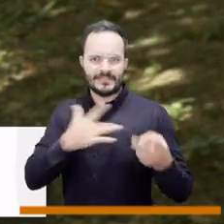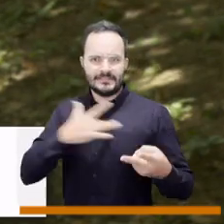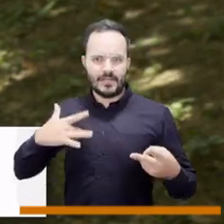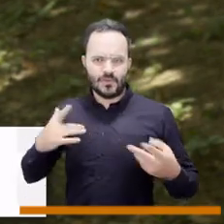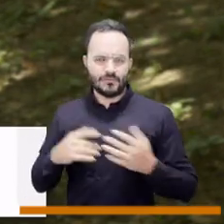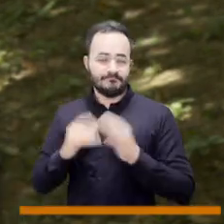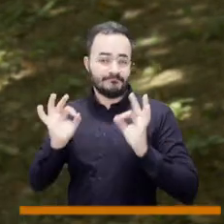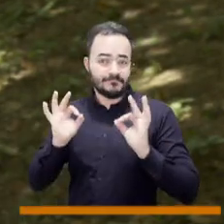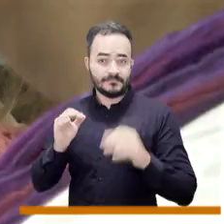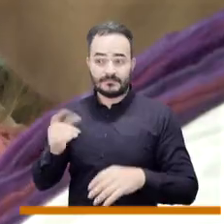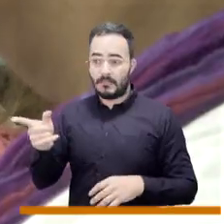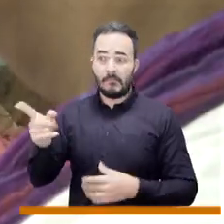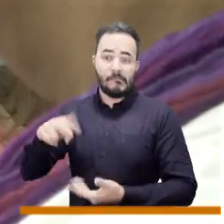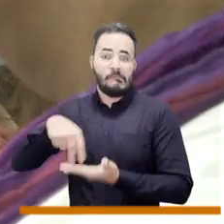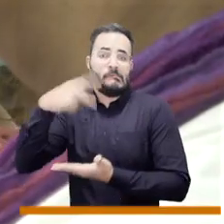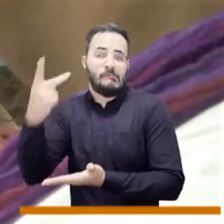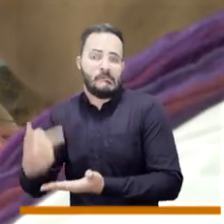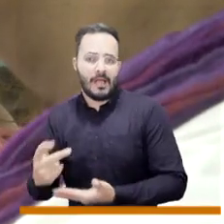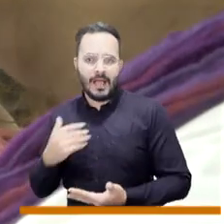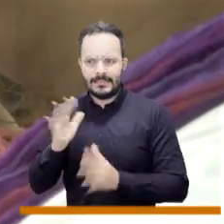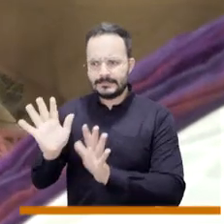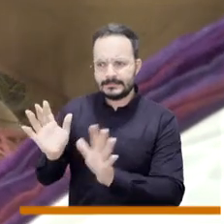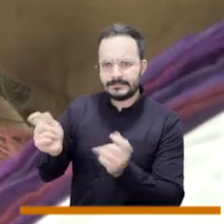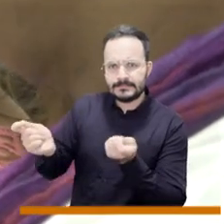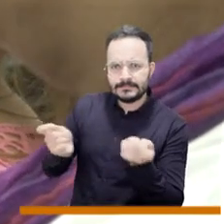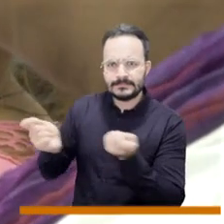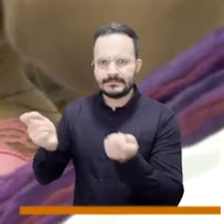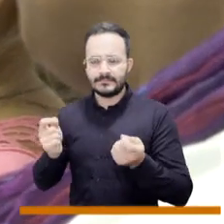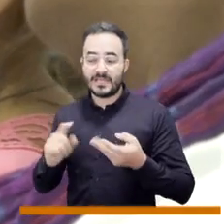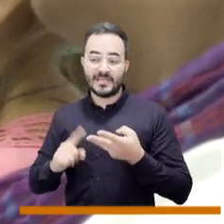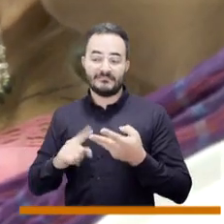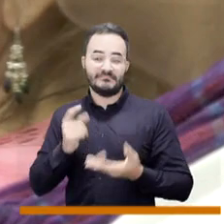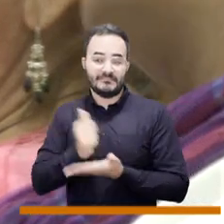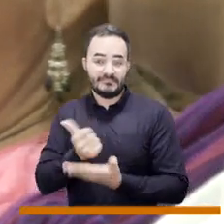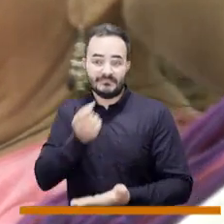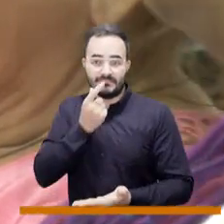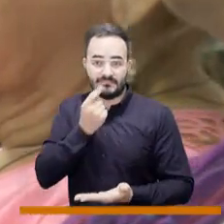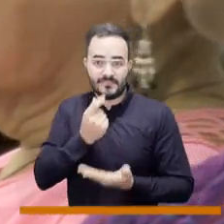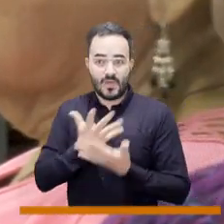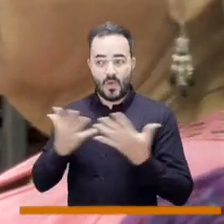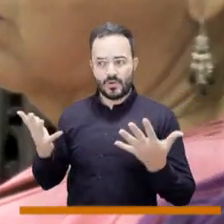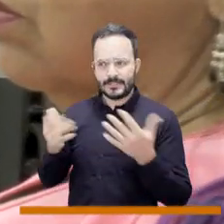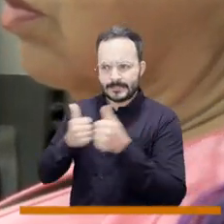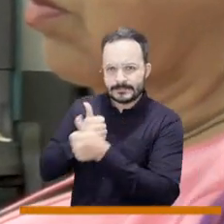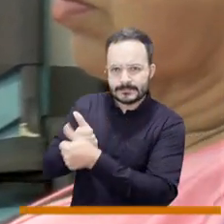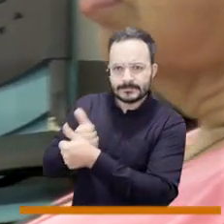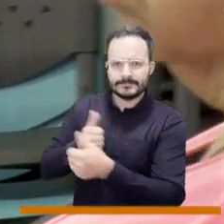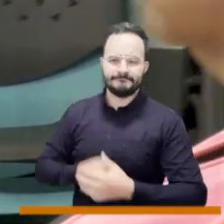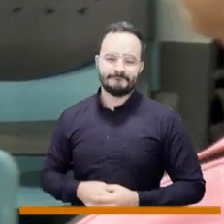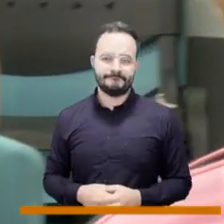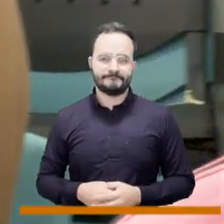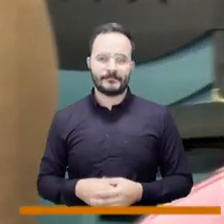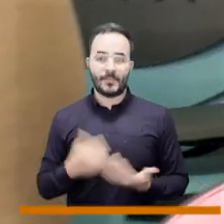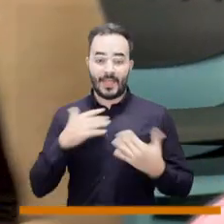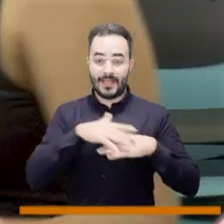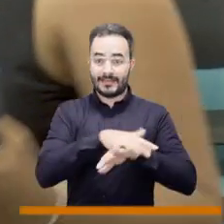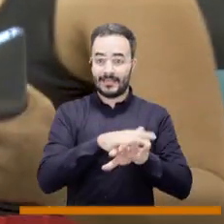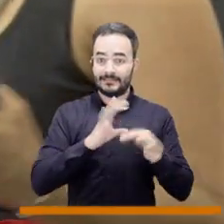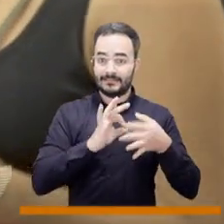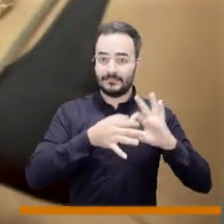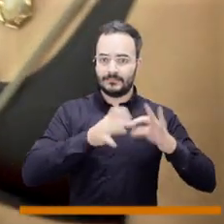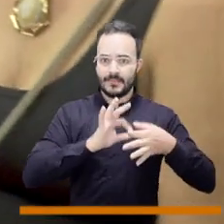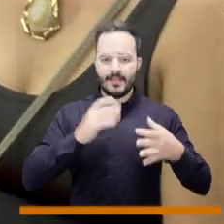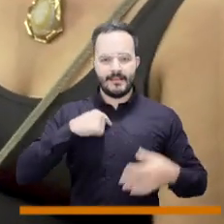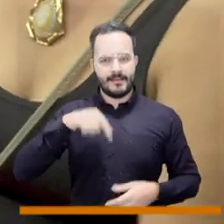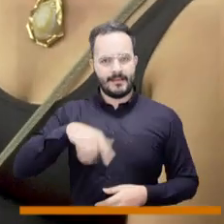como en su alimentación, estar muy pendiente de que ellas no se vayan a caer y en su medicación Nosotros acá en